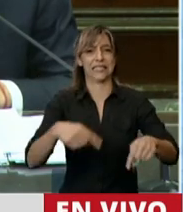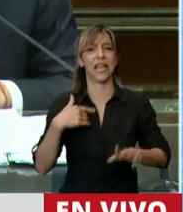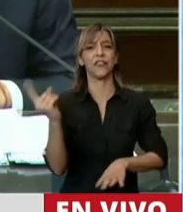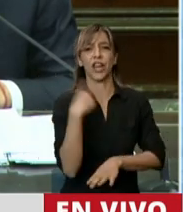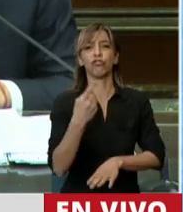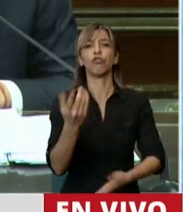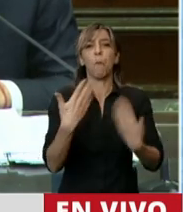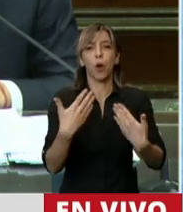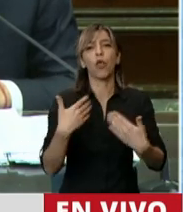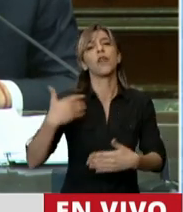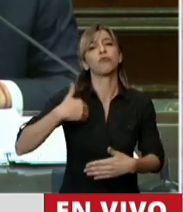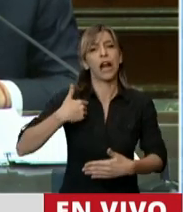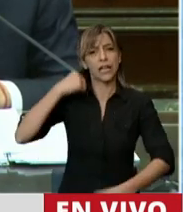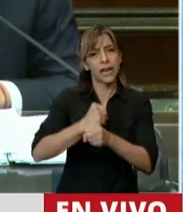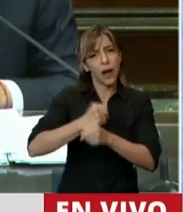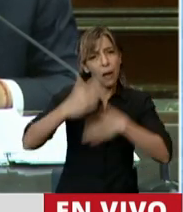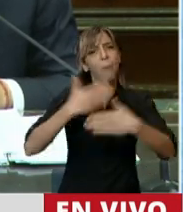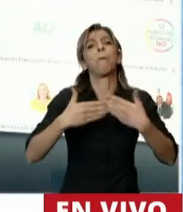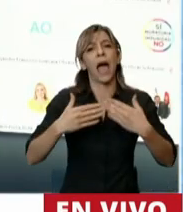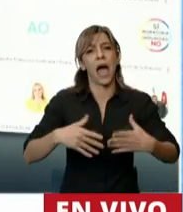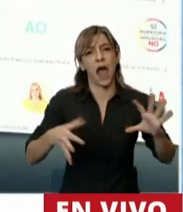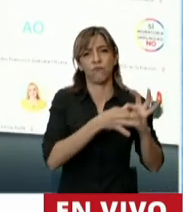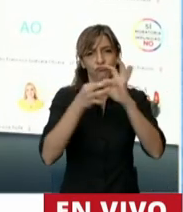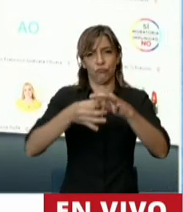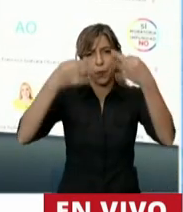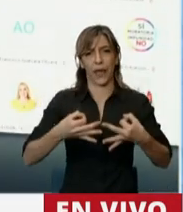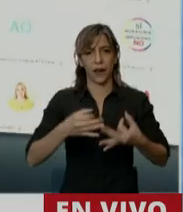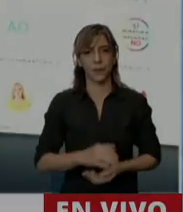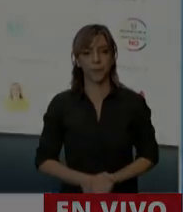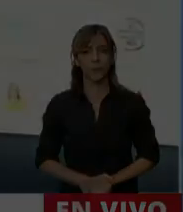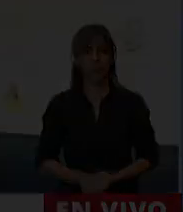esta Argentina de pie, esta Argentina unida. Gracias. Gracias, diputada.